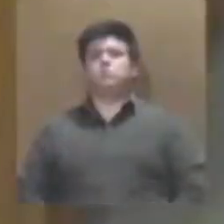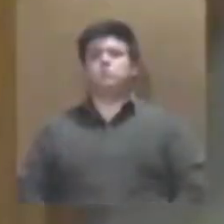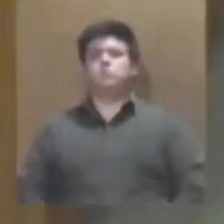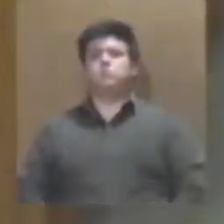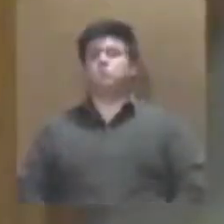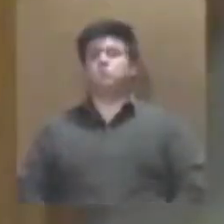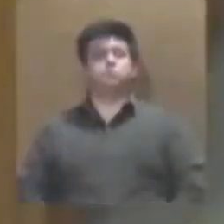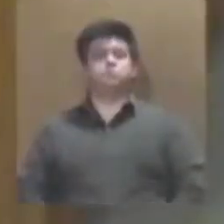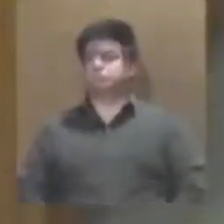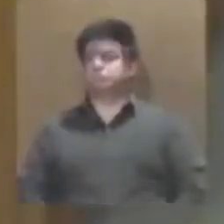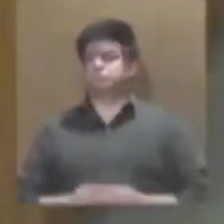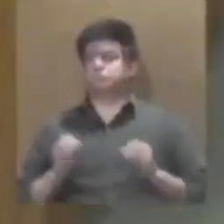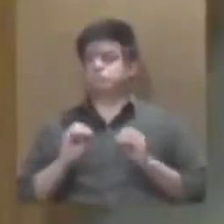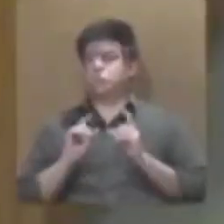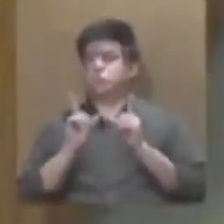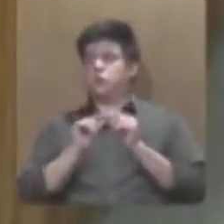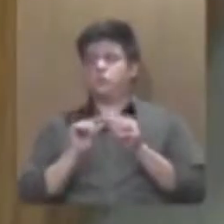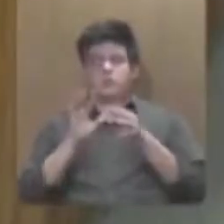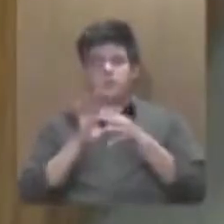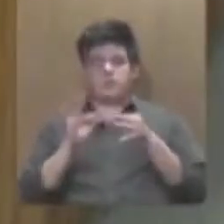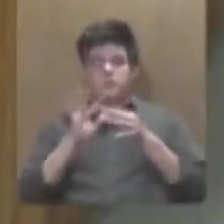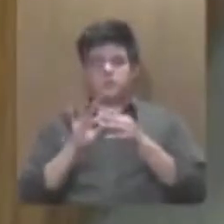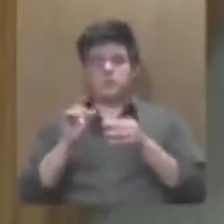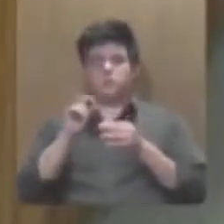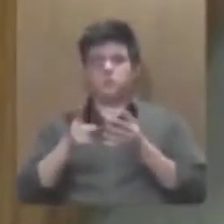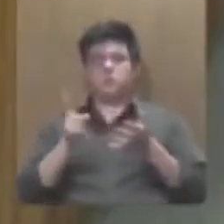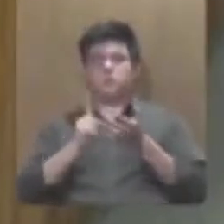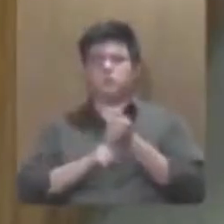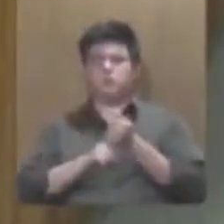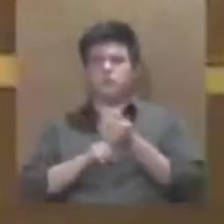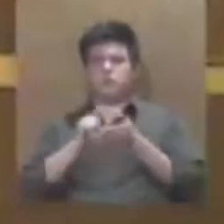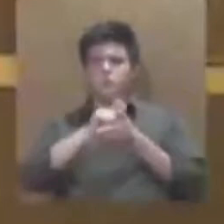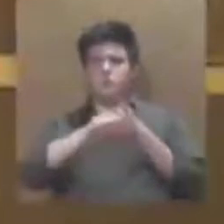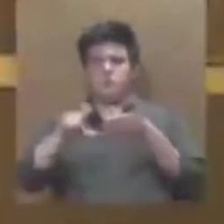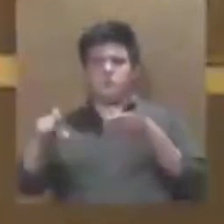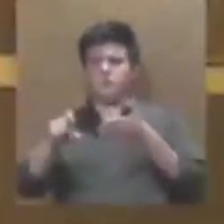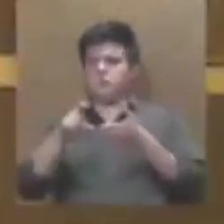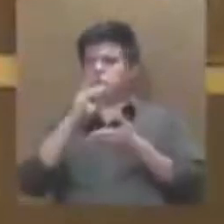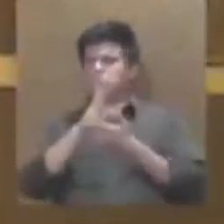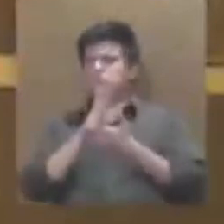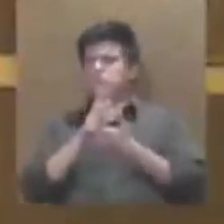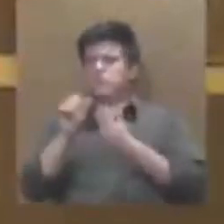no hay quien y solo precisar que en la pantalla ya se corrigió el artículo 90